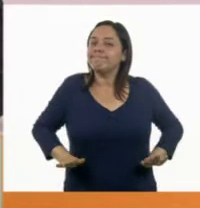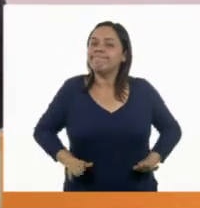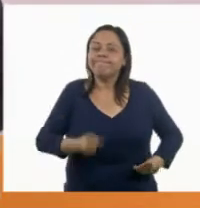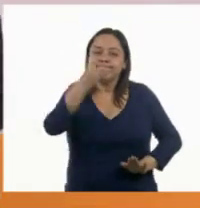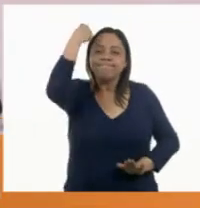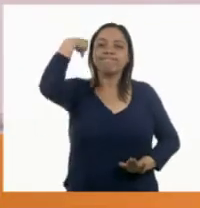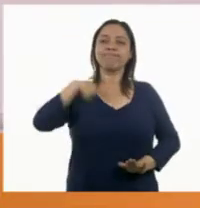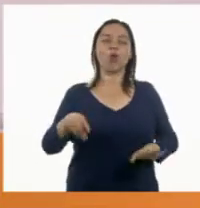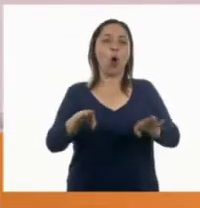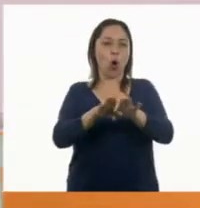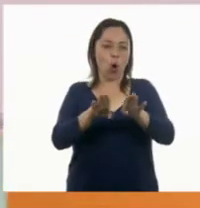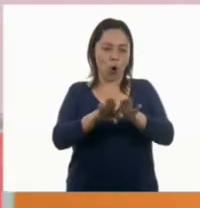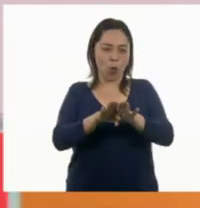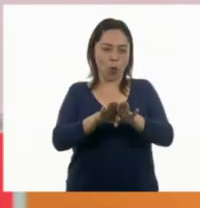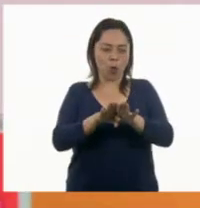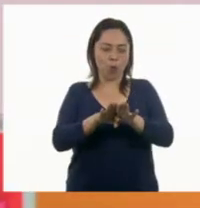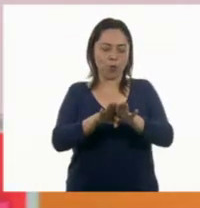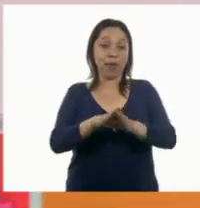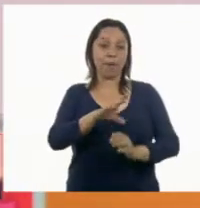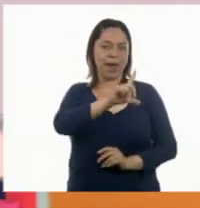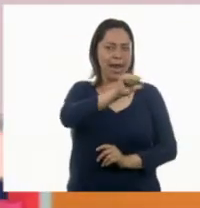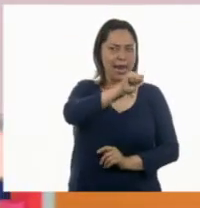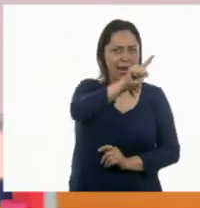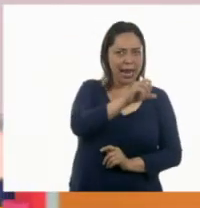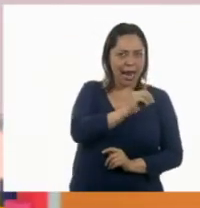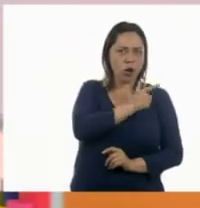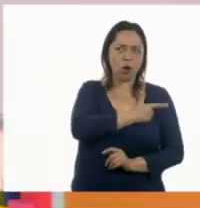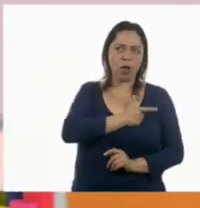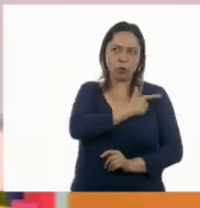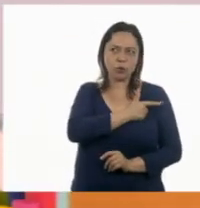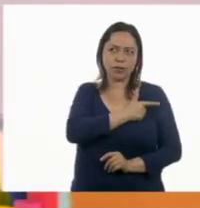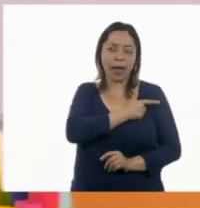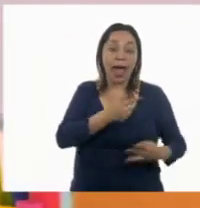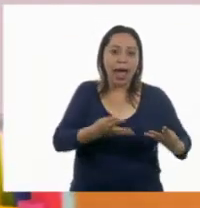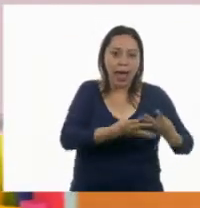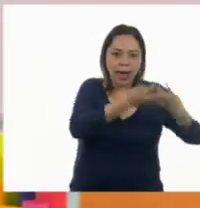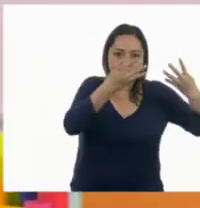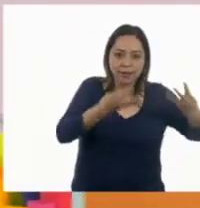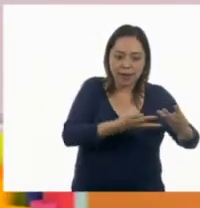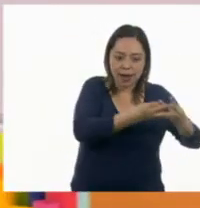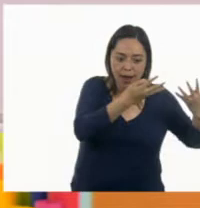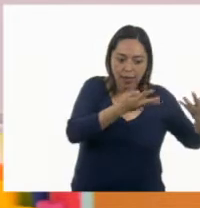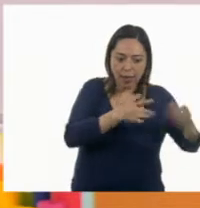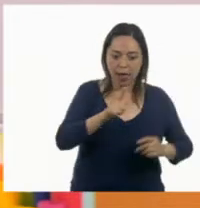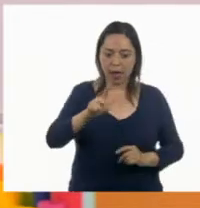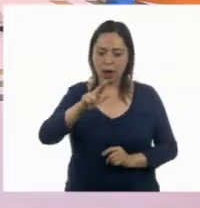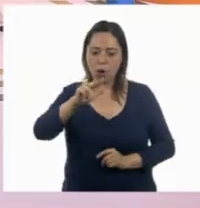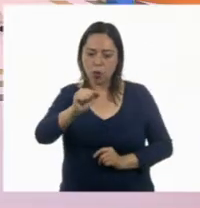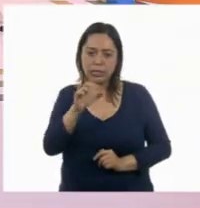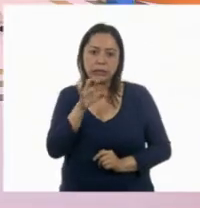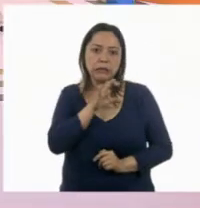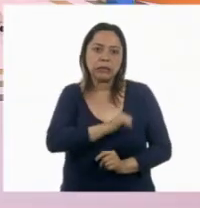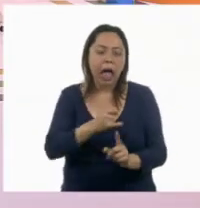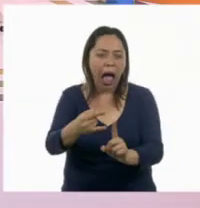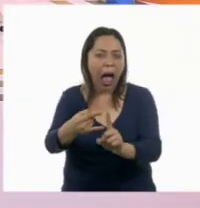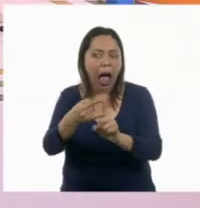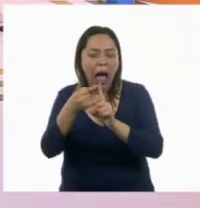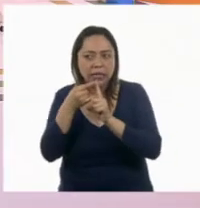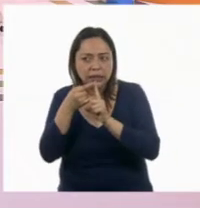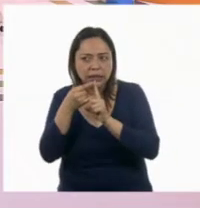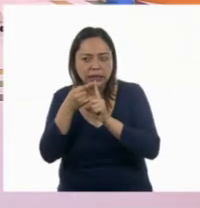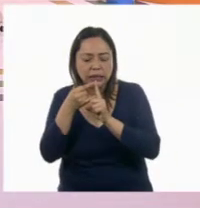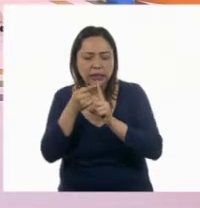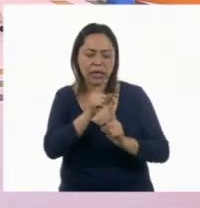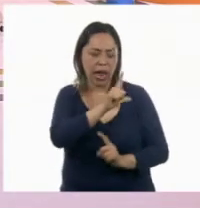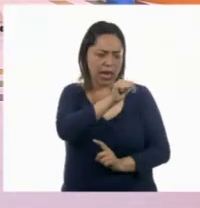déjame recordar lo que dijo. A Lalo le gusta la ensalada y Luis ama los emparedados. A Lalo